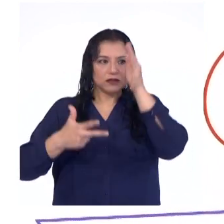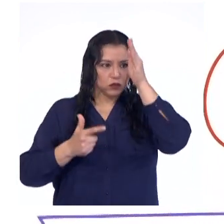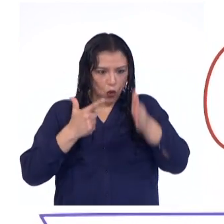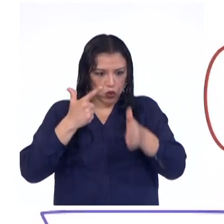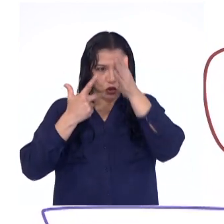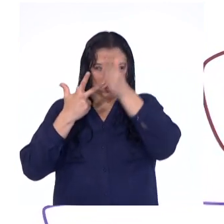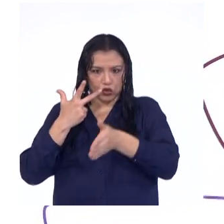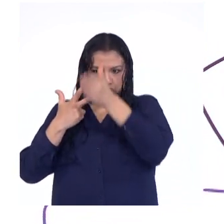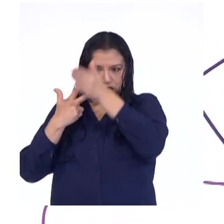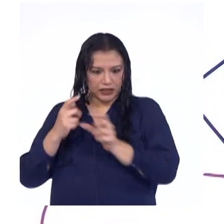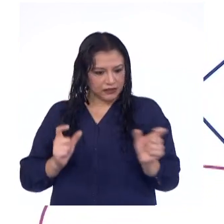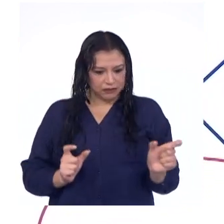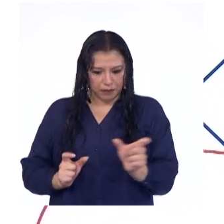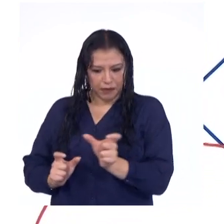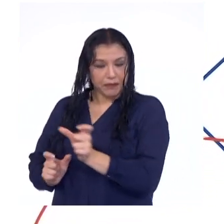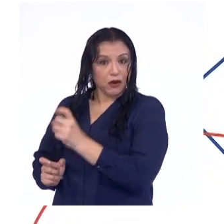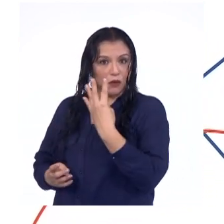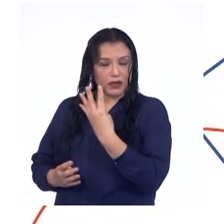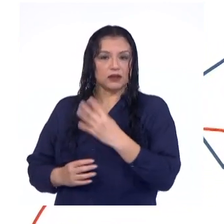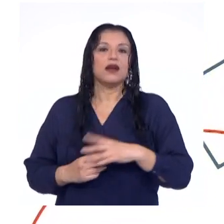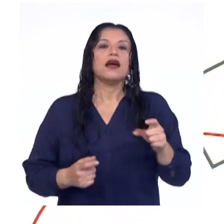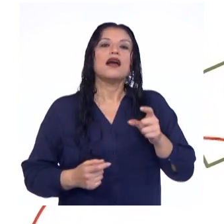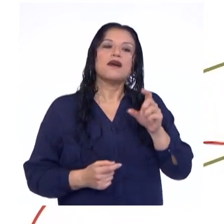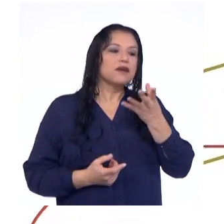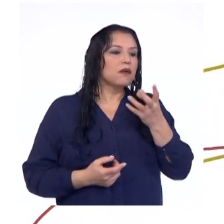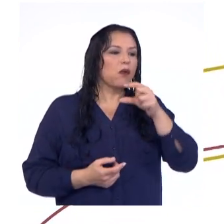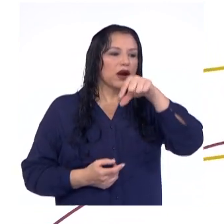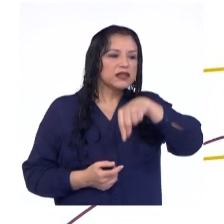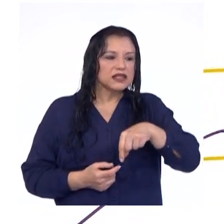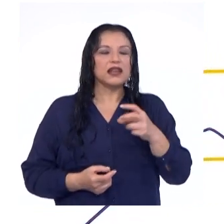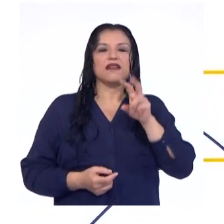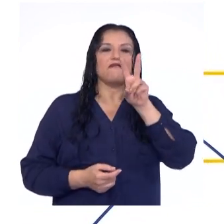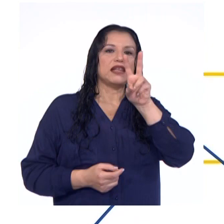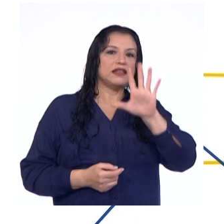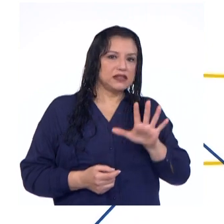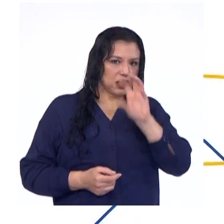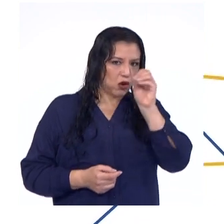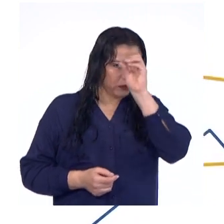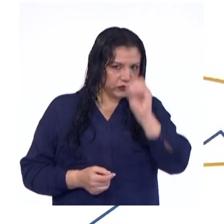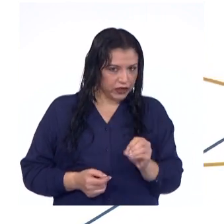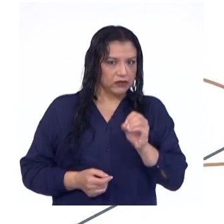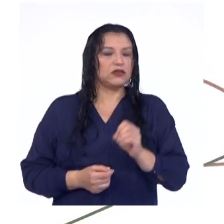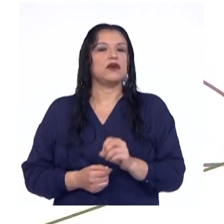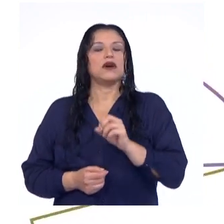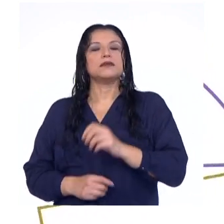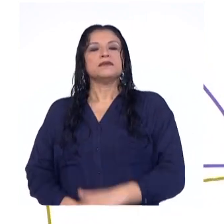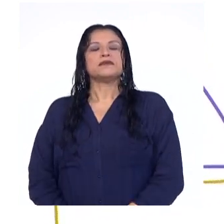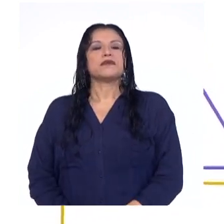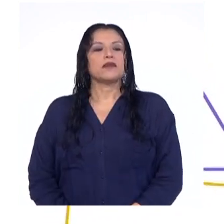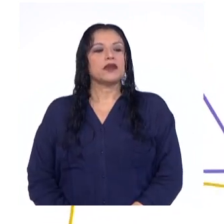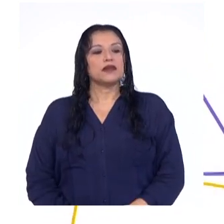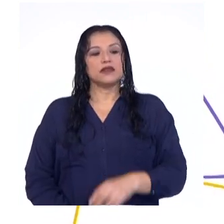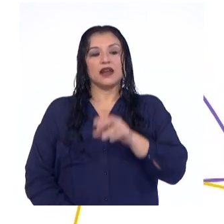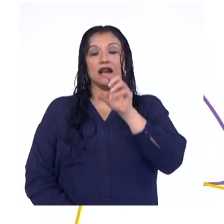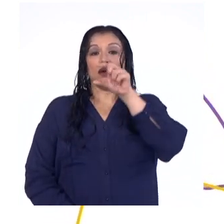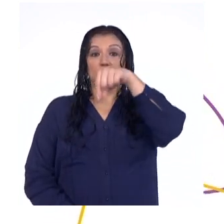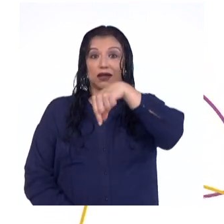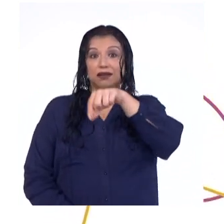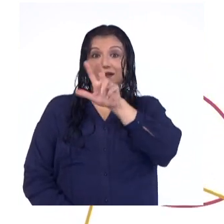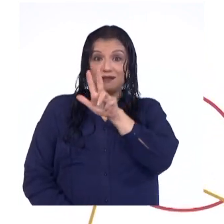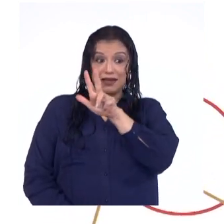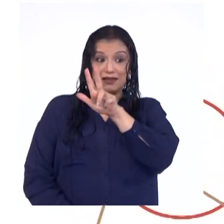tres cortes. Cada cuartil deja a su izquierda el 25% de los datos. Así, por ejemplo, el cuartil 3